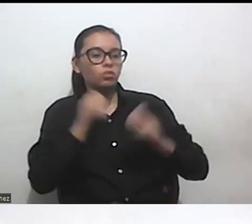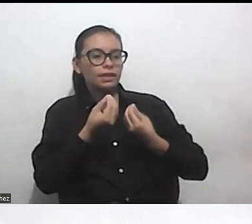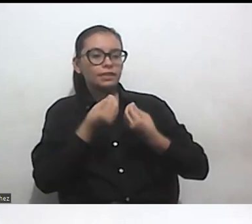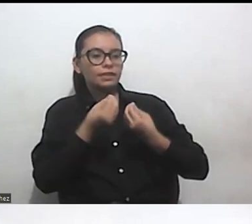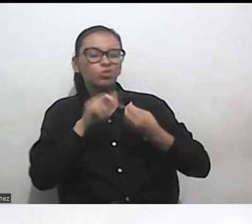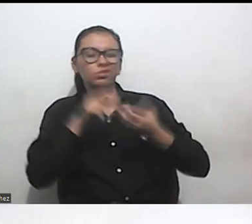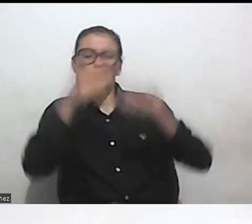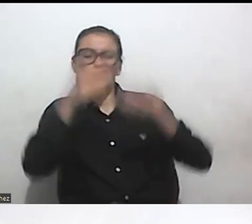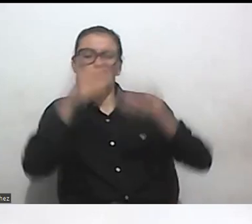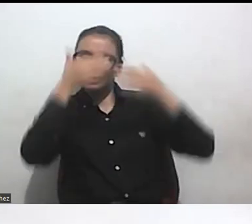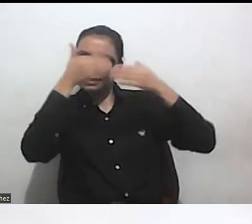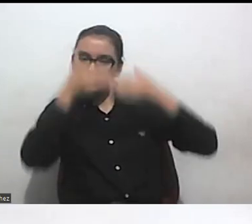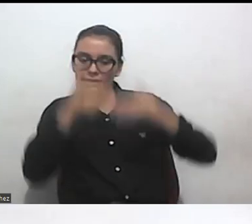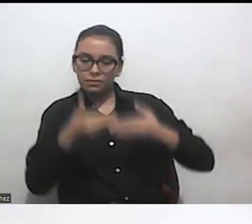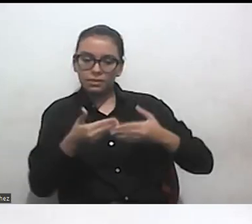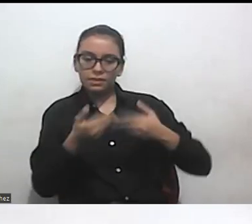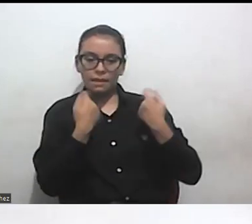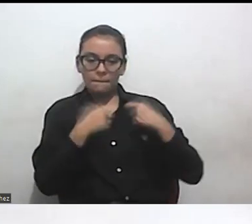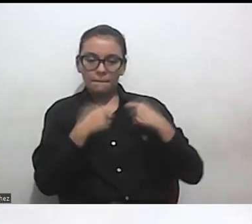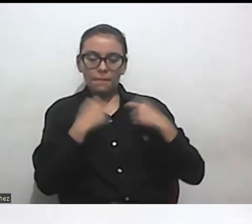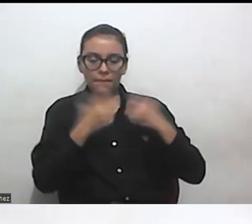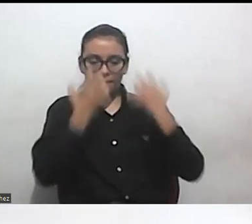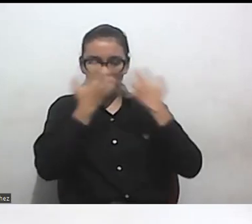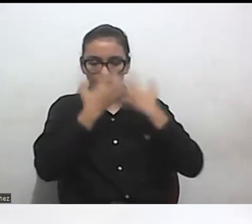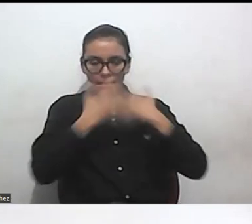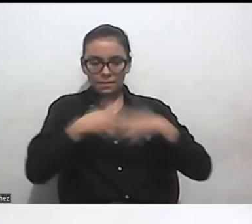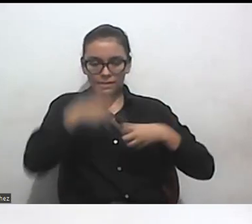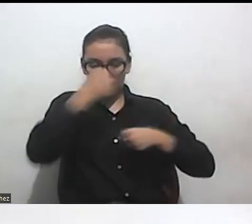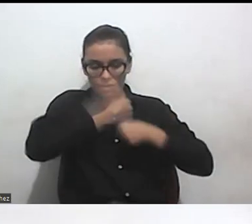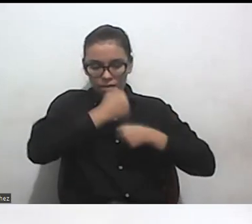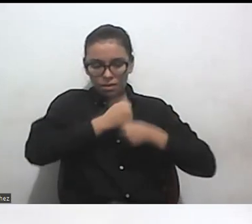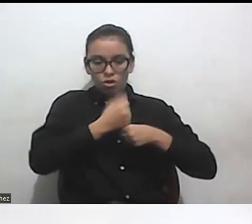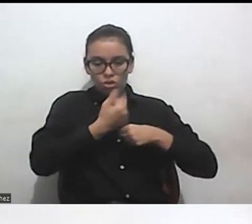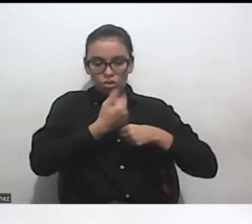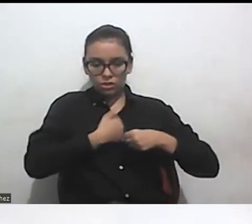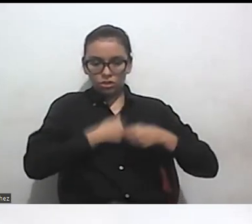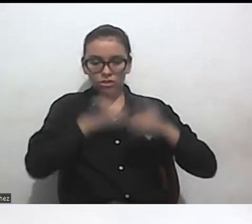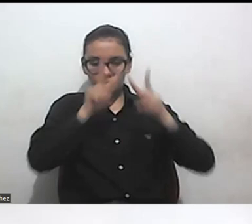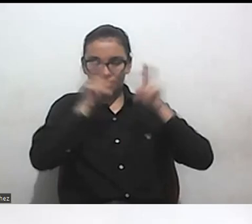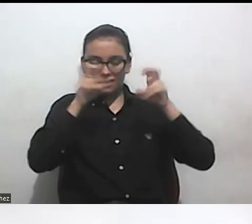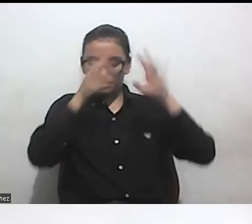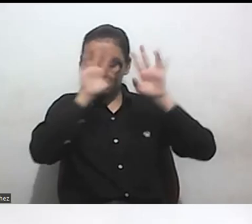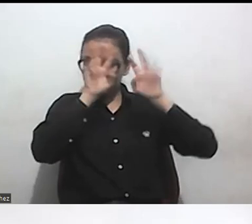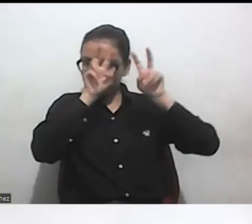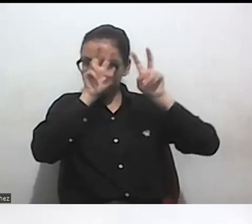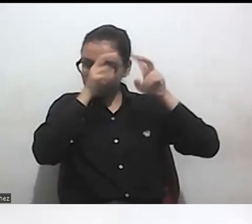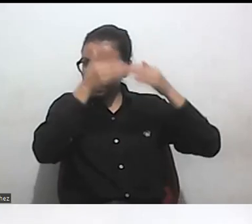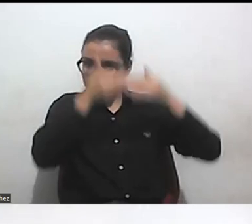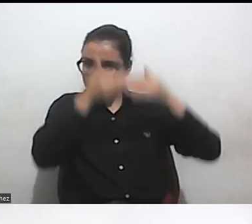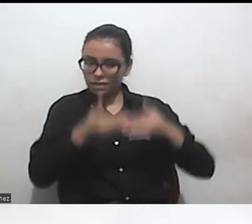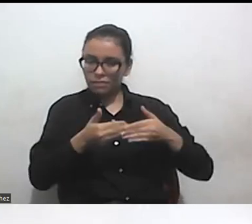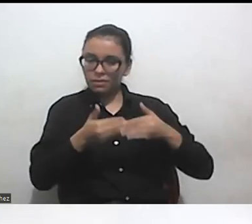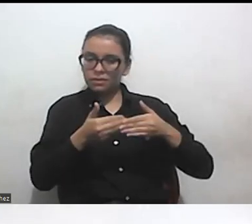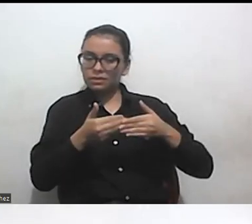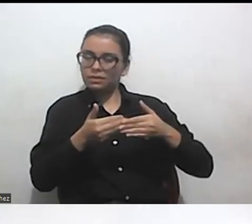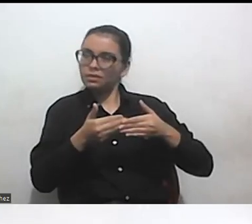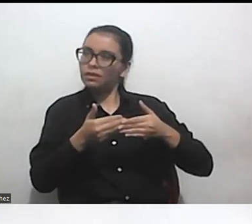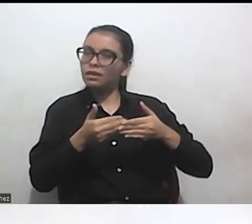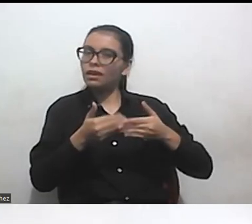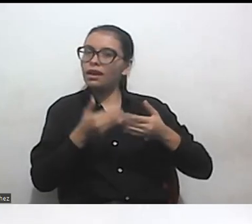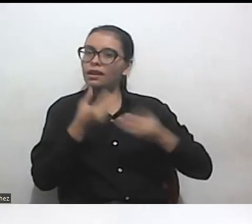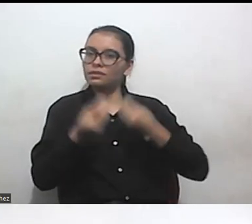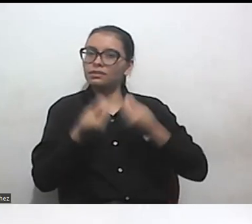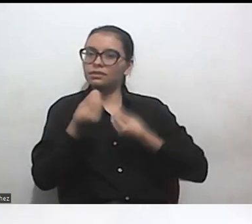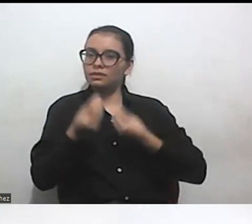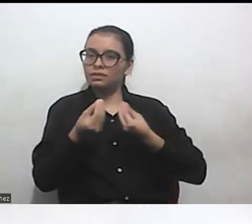y también la repetida caracterización ¿me escucha?